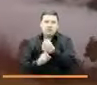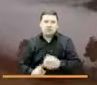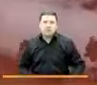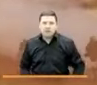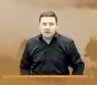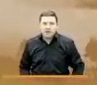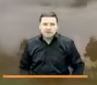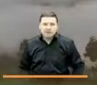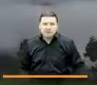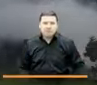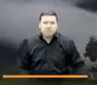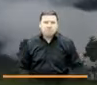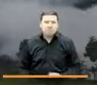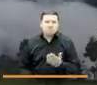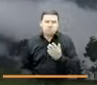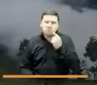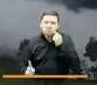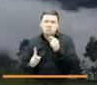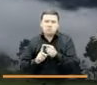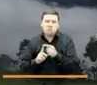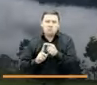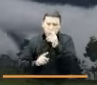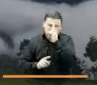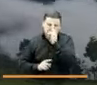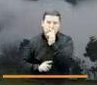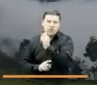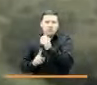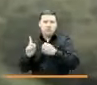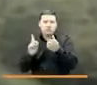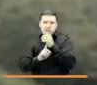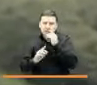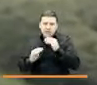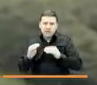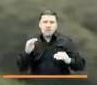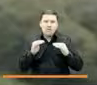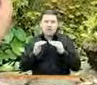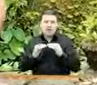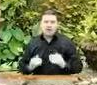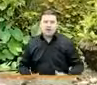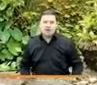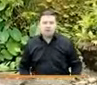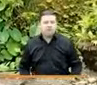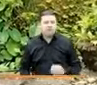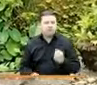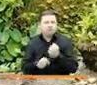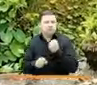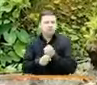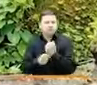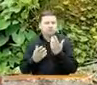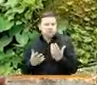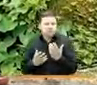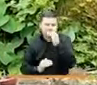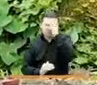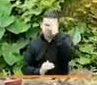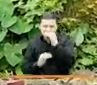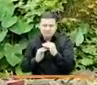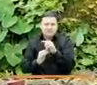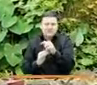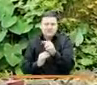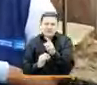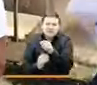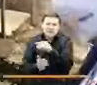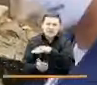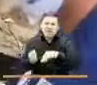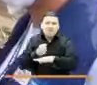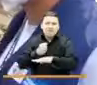Este país que tiene como premisa y norte alcanzar la equidad. Trabajamos para reducir el hambre, las carencias básicas